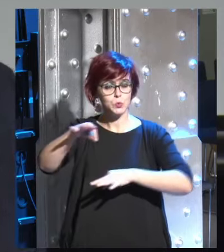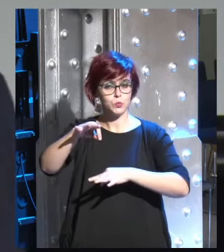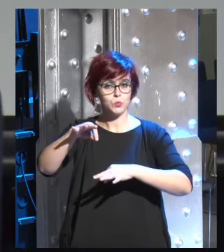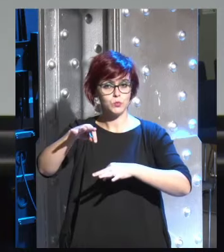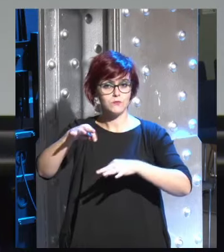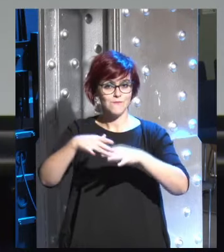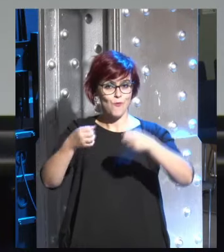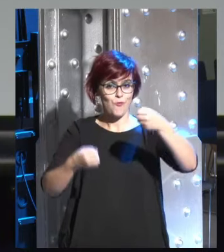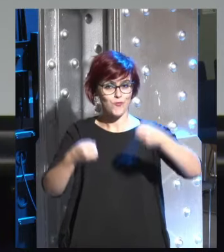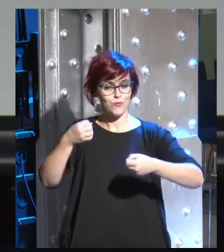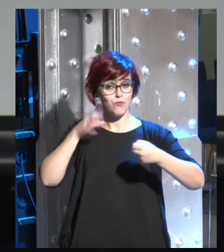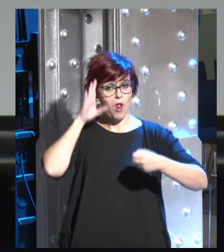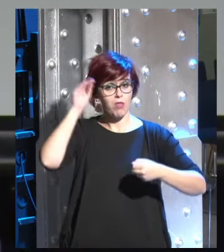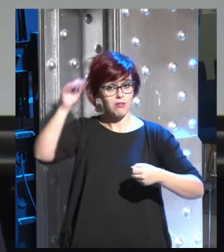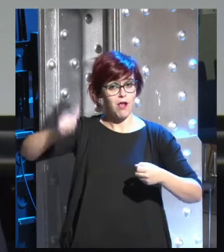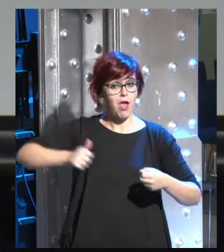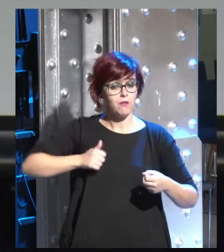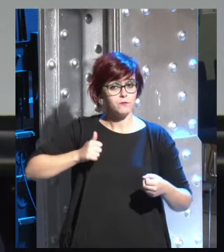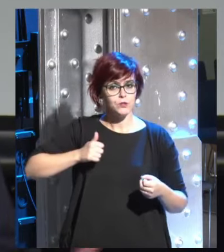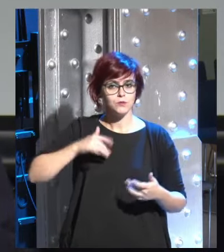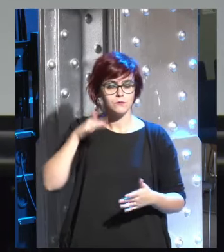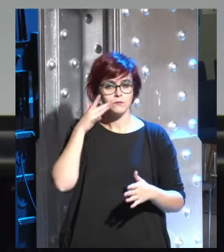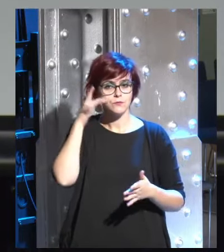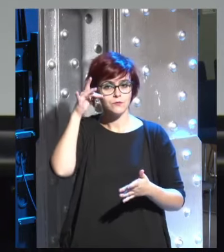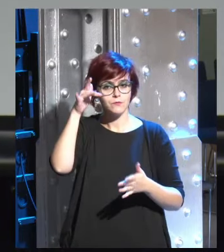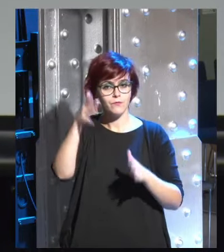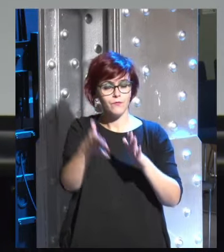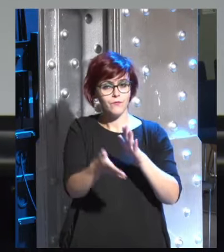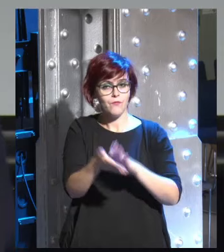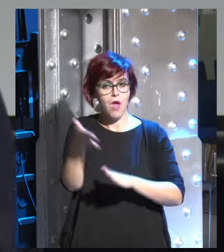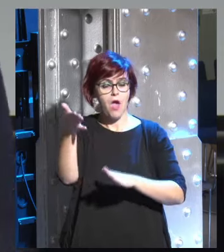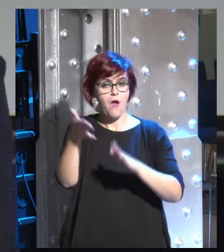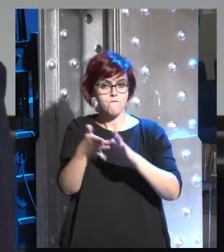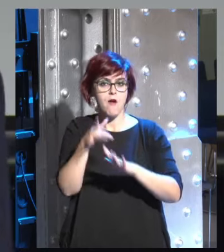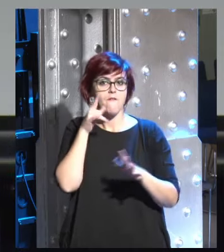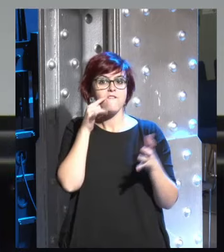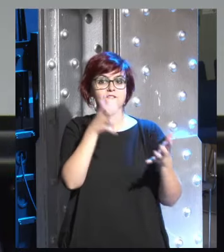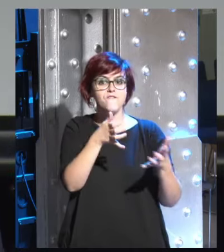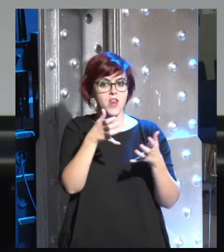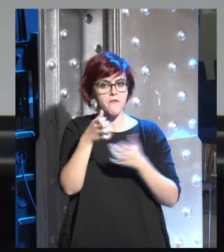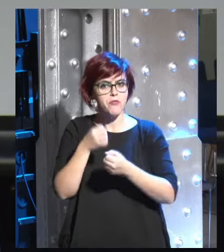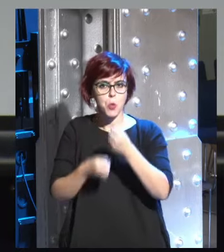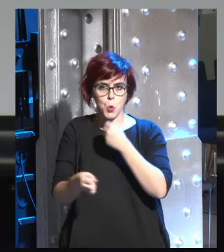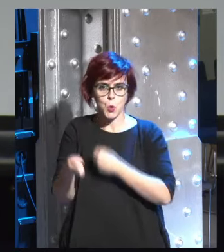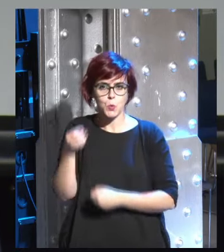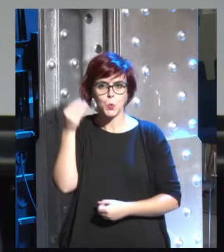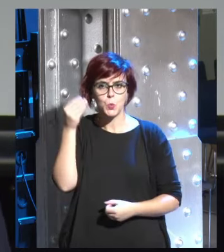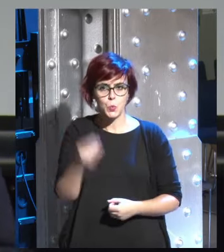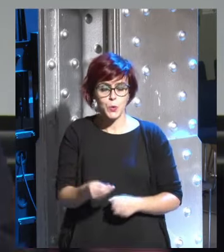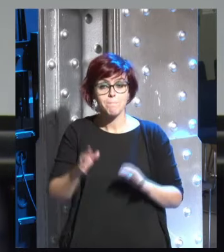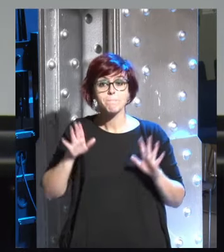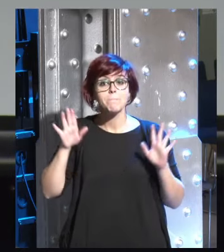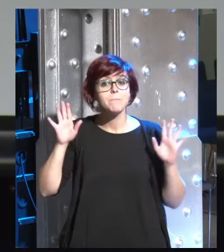de inteligencia artificial tendrá muchos muchos beneficios económicos pero también